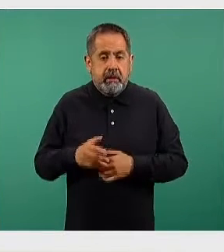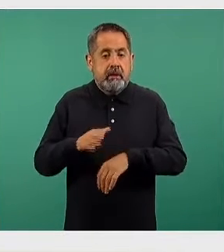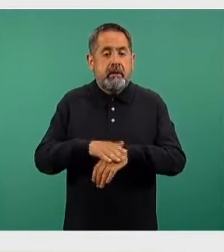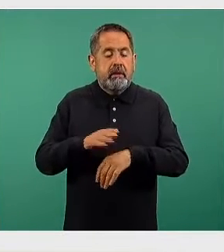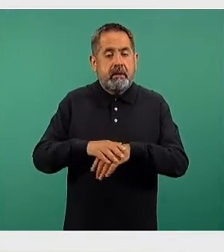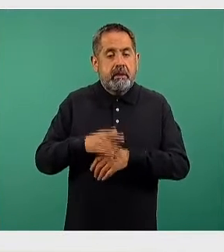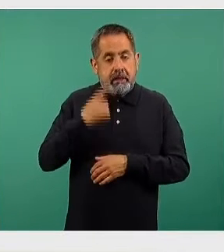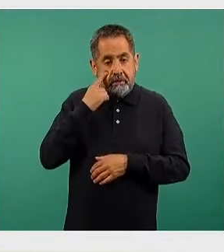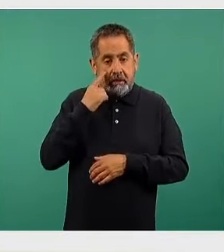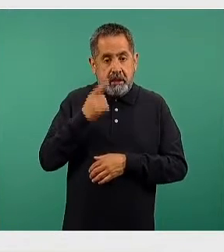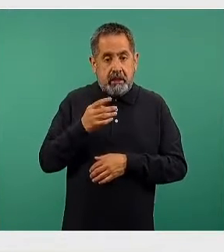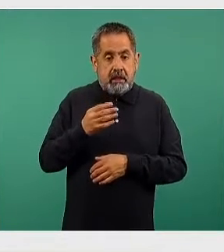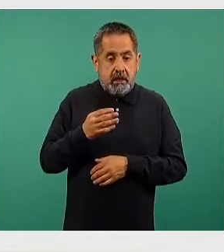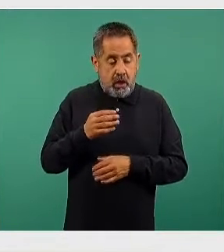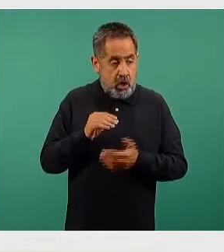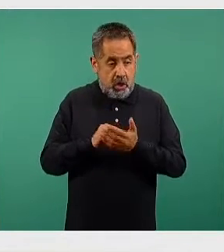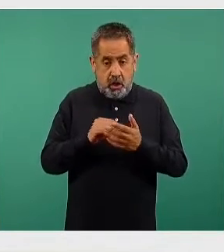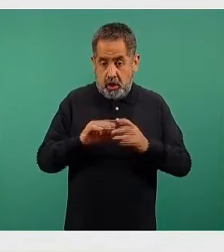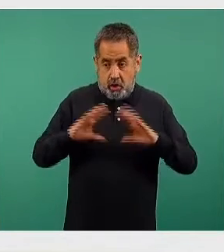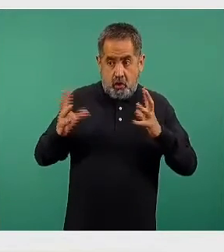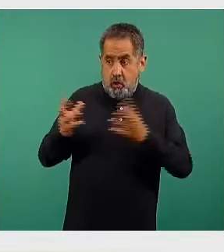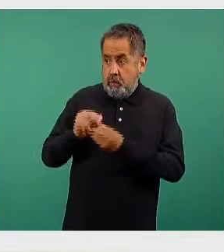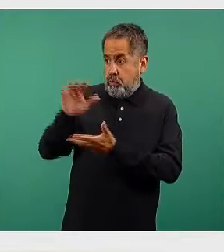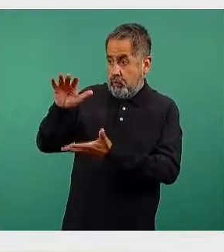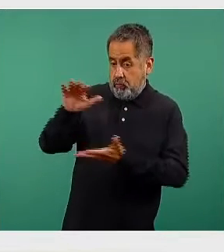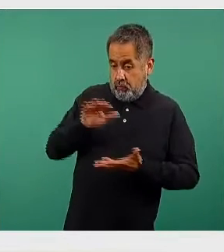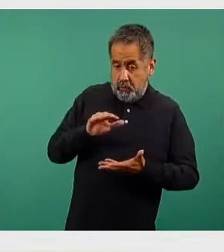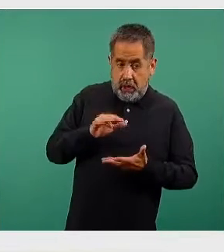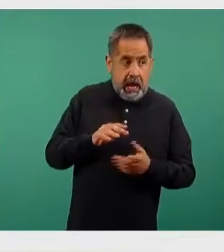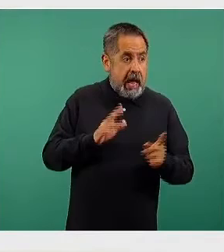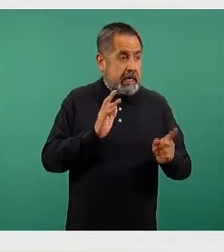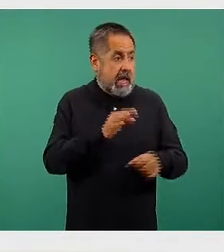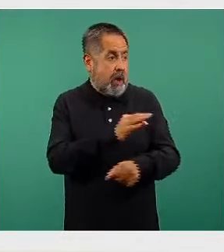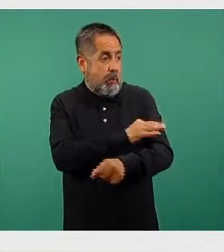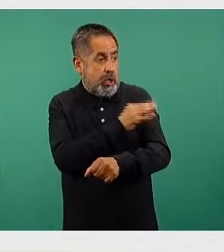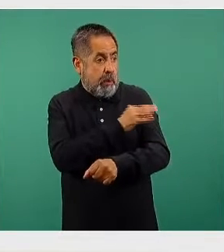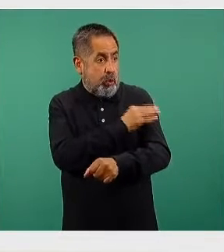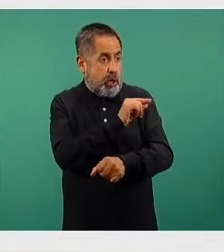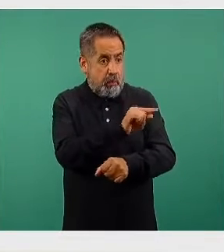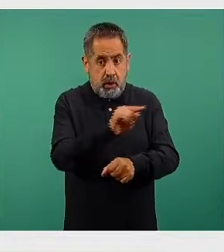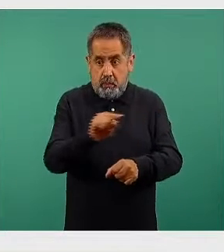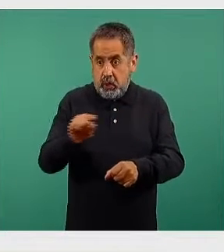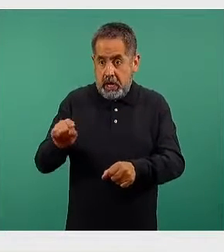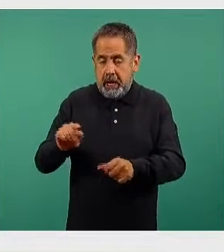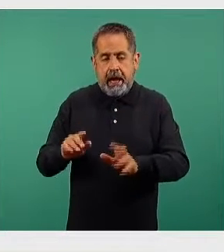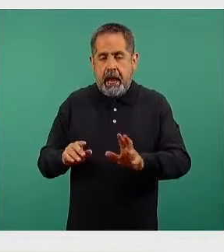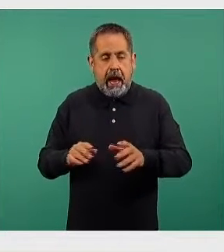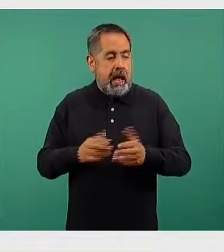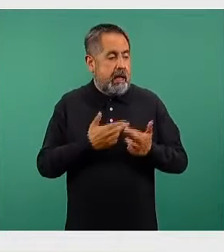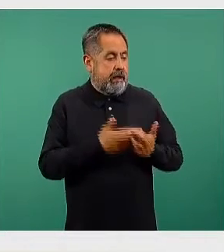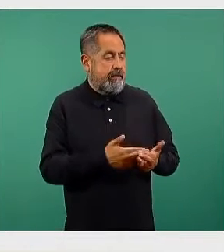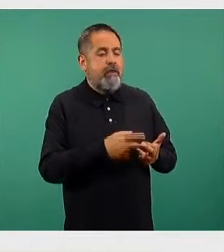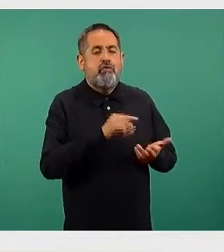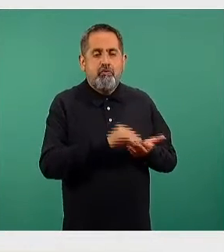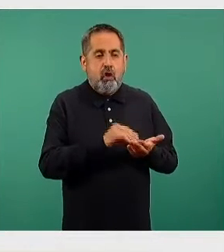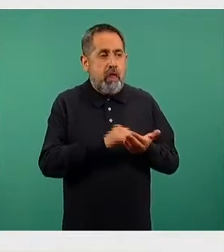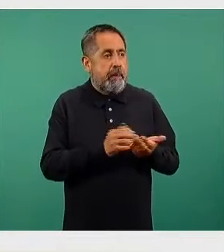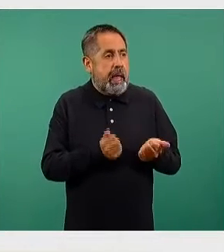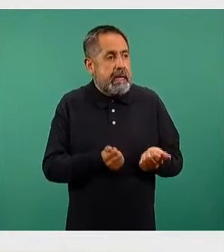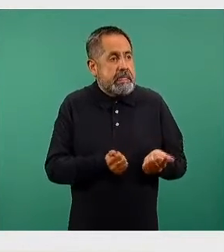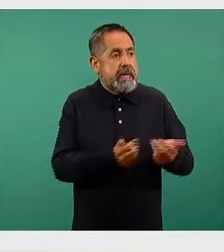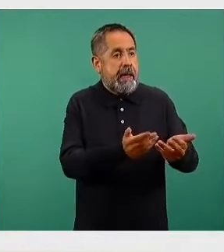diferencia que hay de este total de dosis que han arribado al país en relación a las que ya se han aplicado, se encuentran precisamente